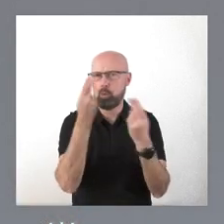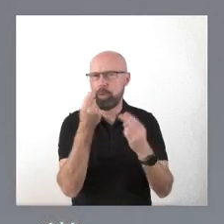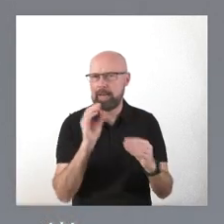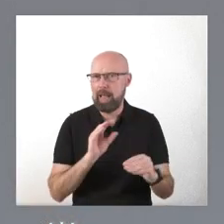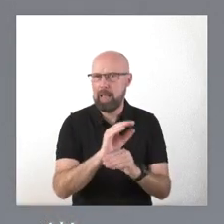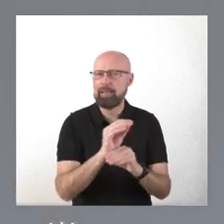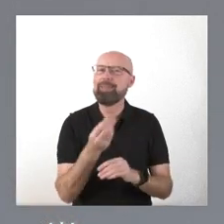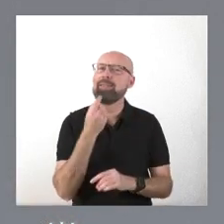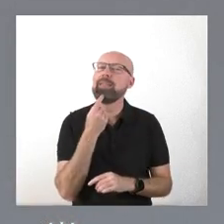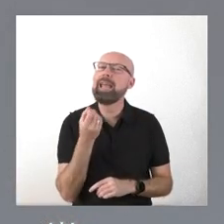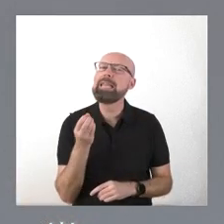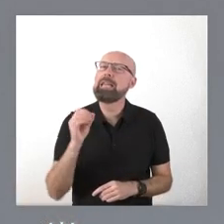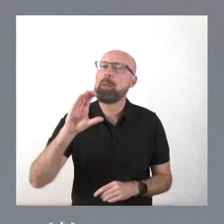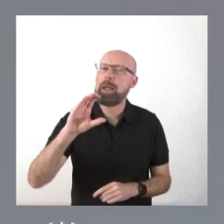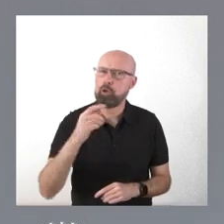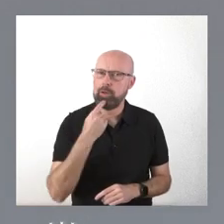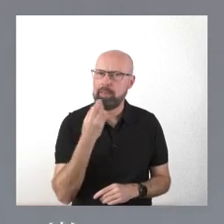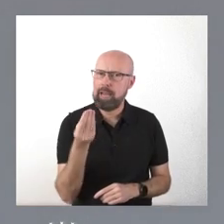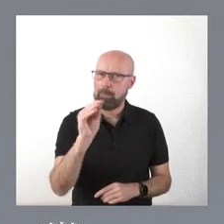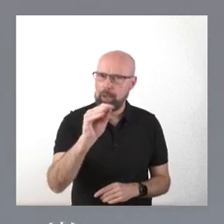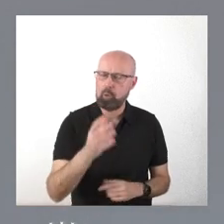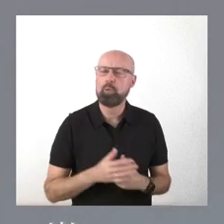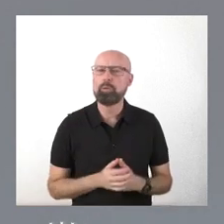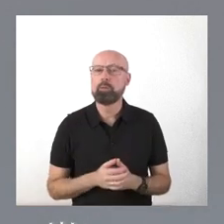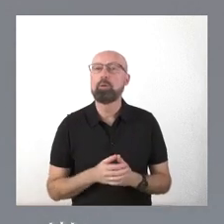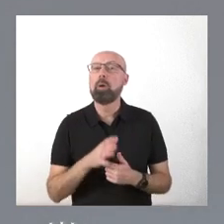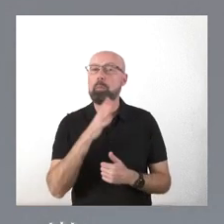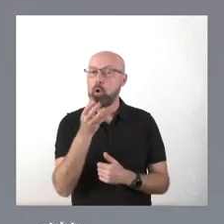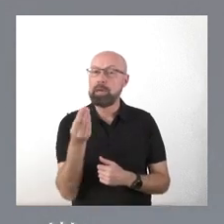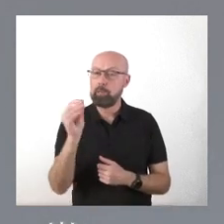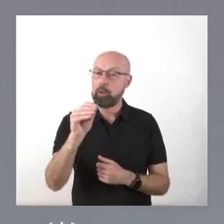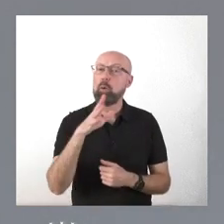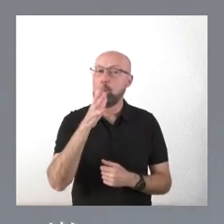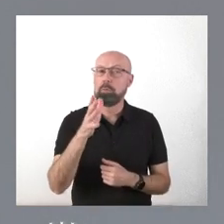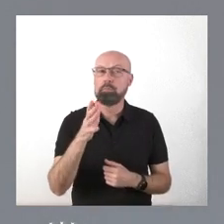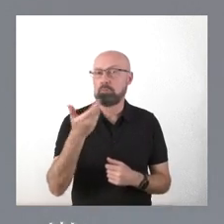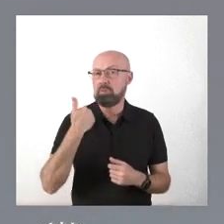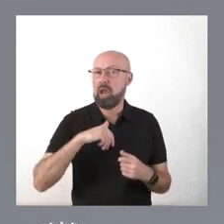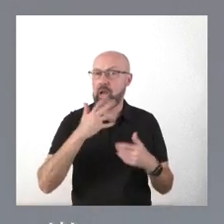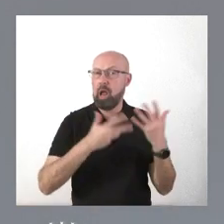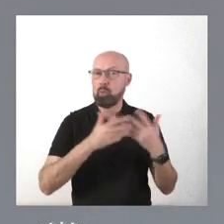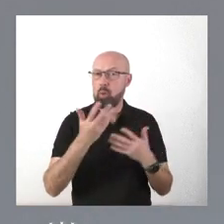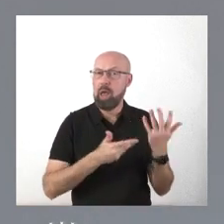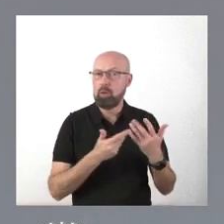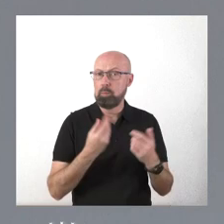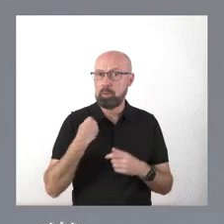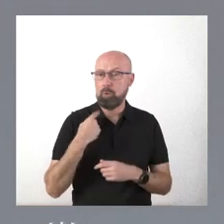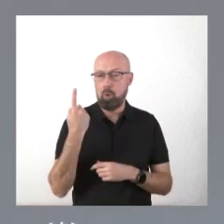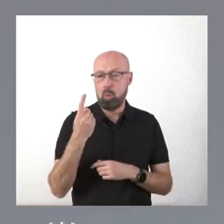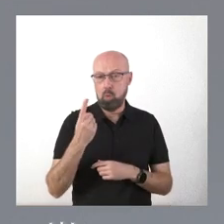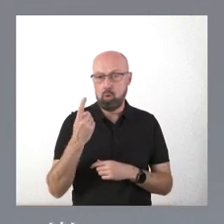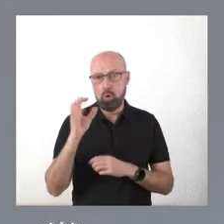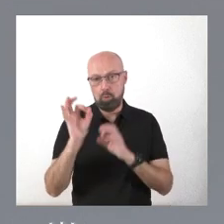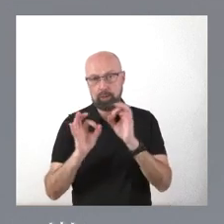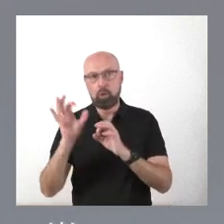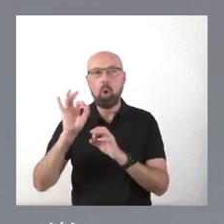incremento. ¿Por qué hay un incremento? Porque ya hemos calculado que el 1%, el 1,5%